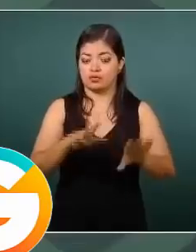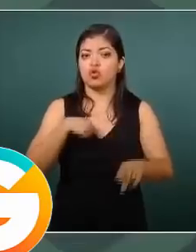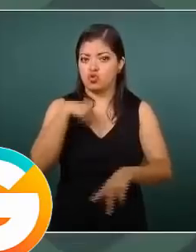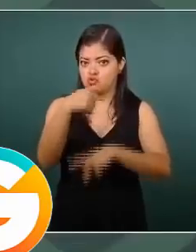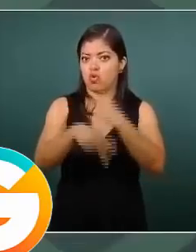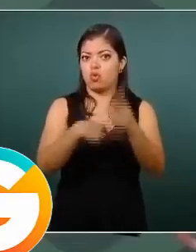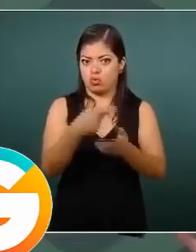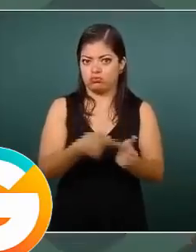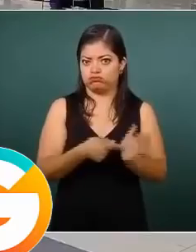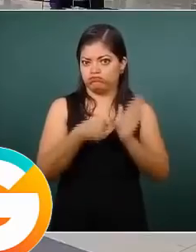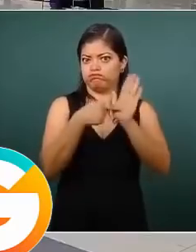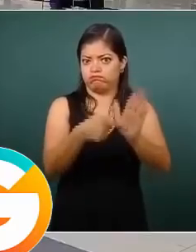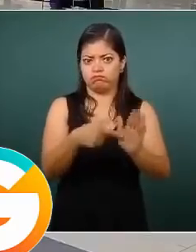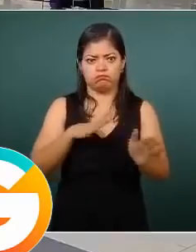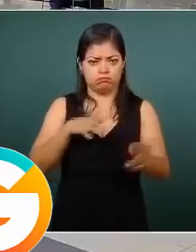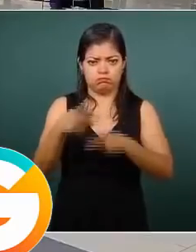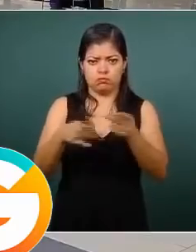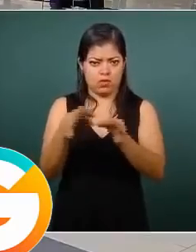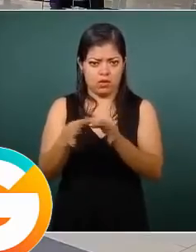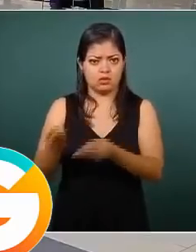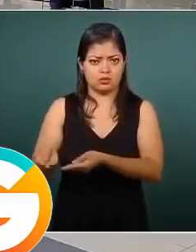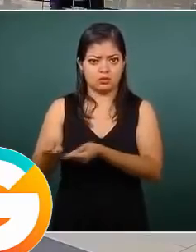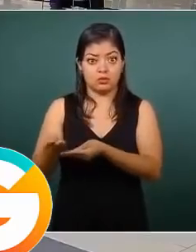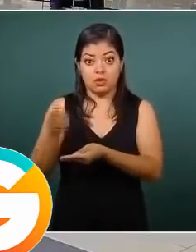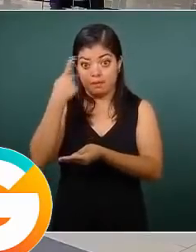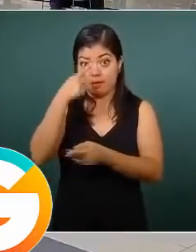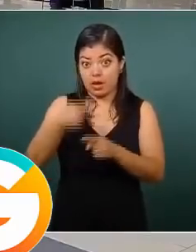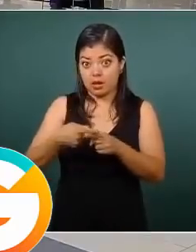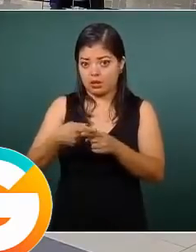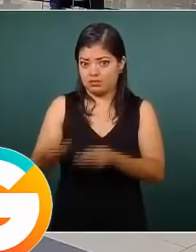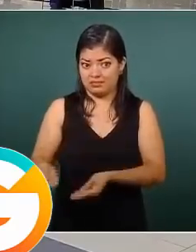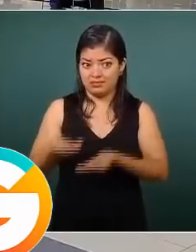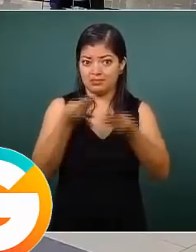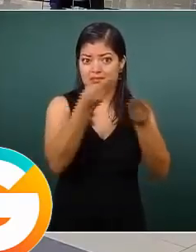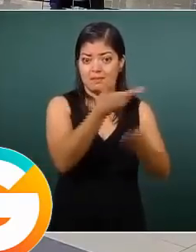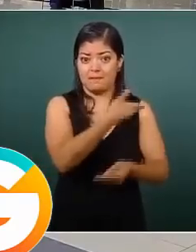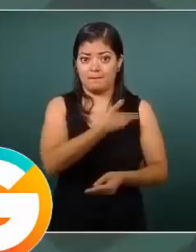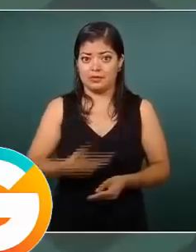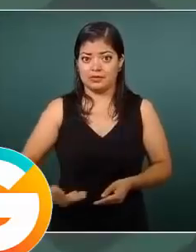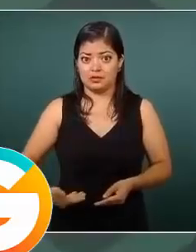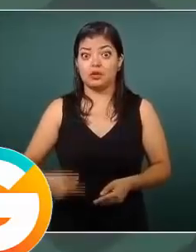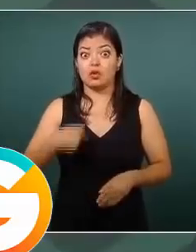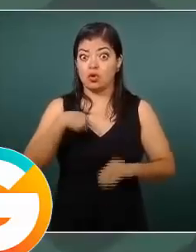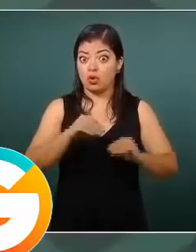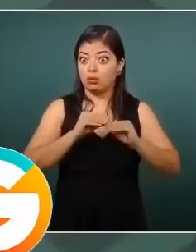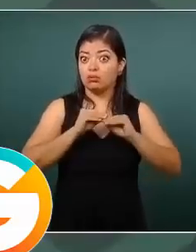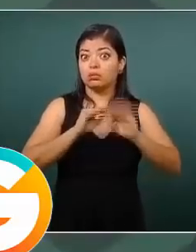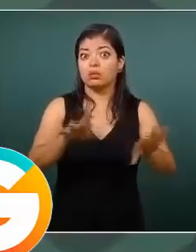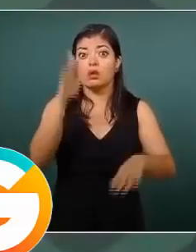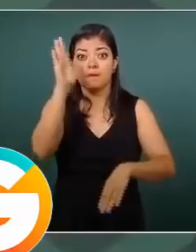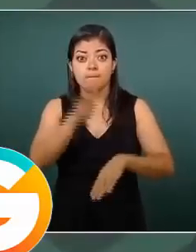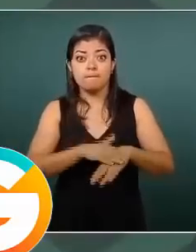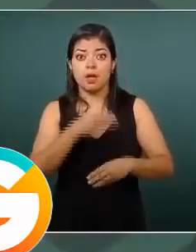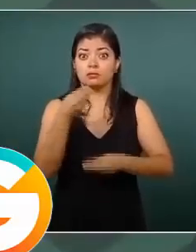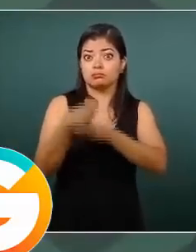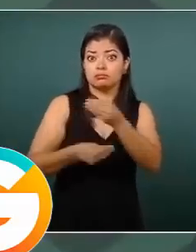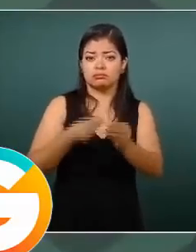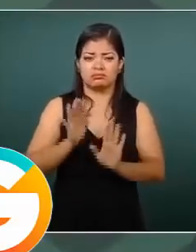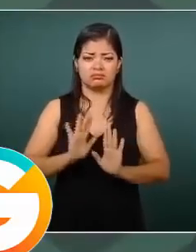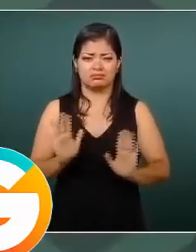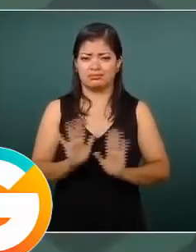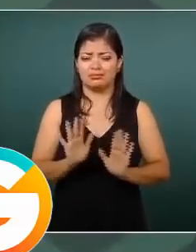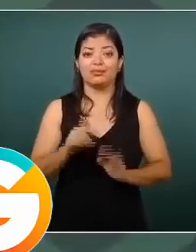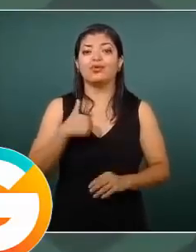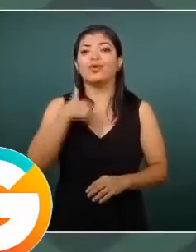a su consideración, la traigo preparada, aquí está, pero es para él, es para el presidente, no es para seguir alentando el debate público. Lo que nosotros queremos